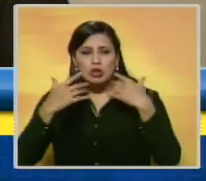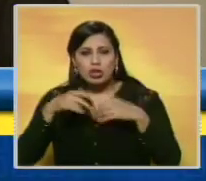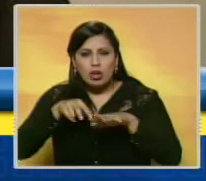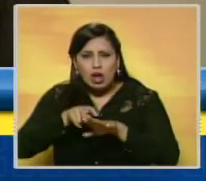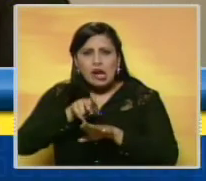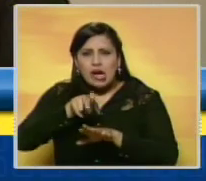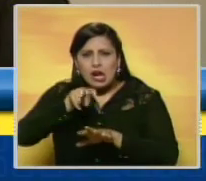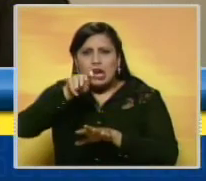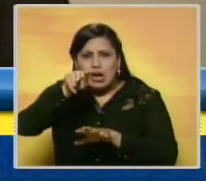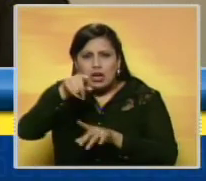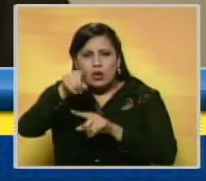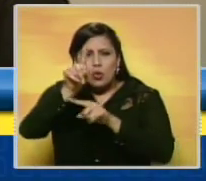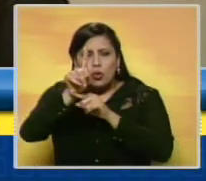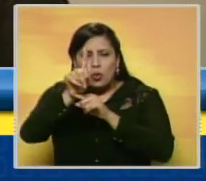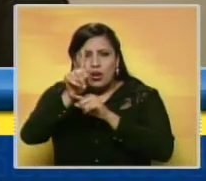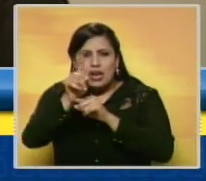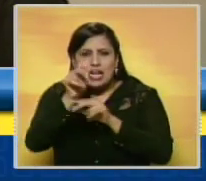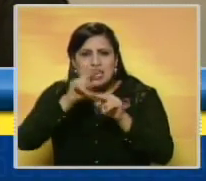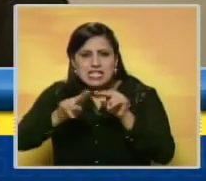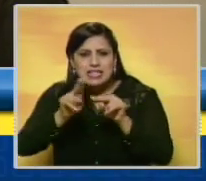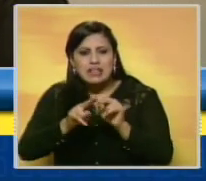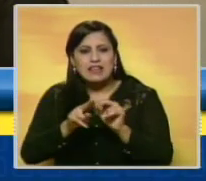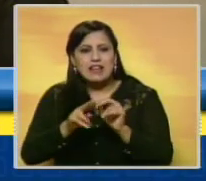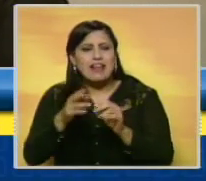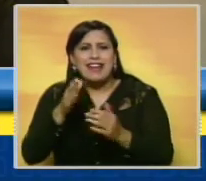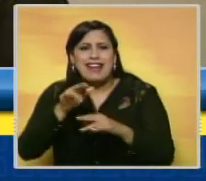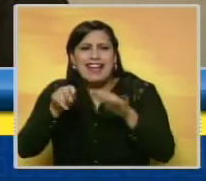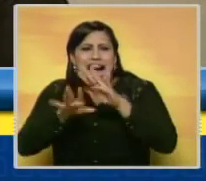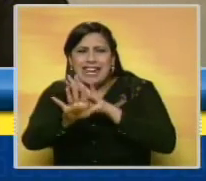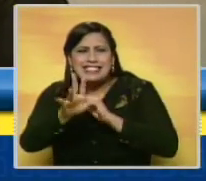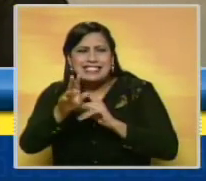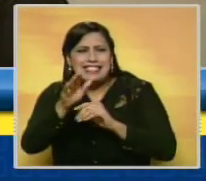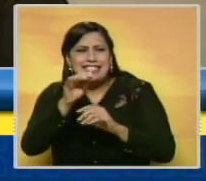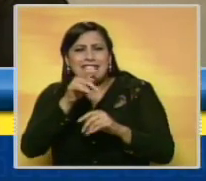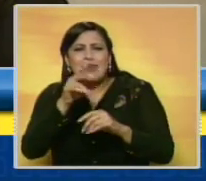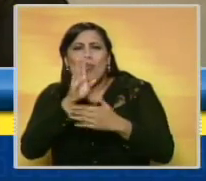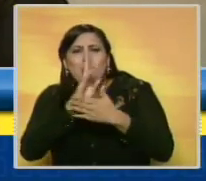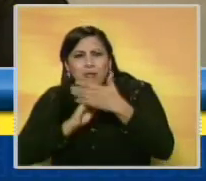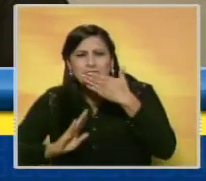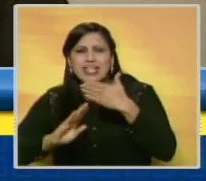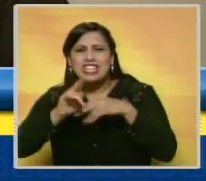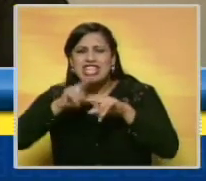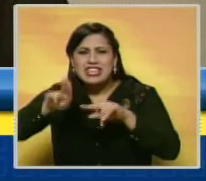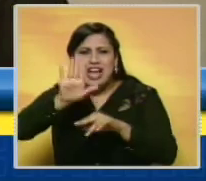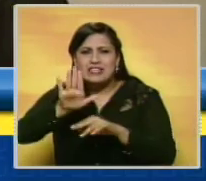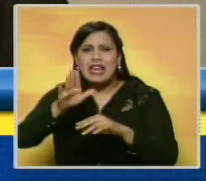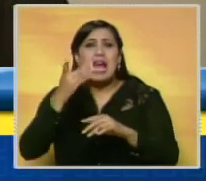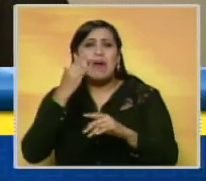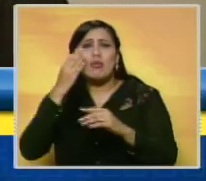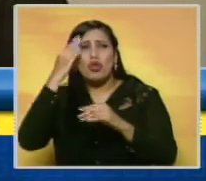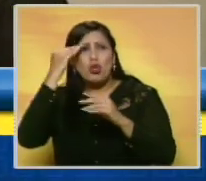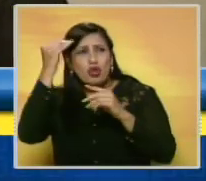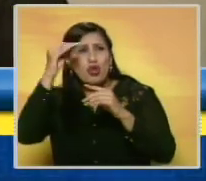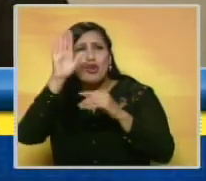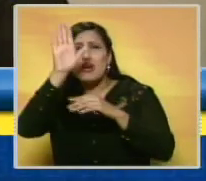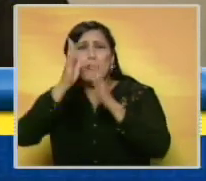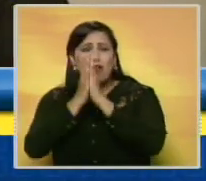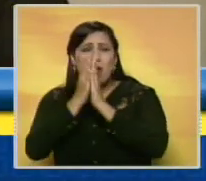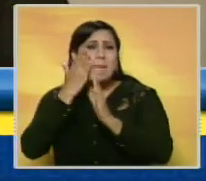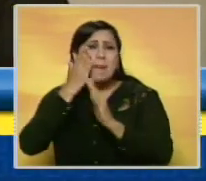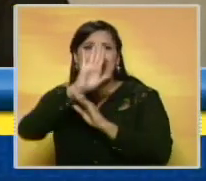el camerín, y en una actitud muy picaresca, inocente de niños, le ofreció que si no se llevaba a su mamá a ir al cielo,